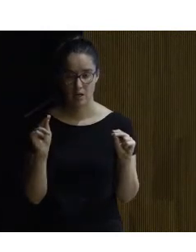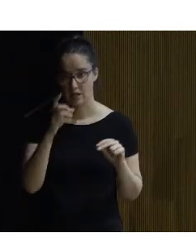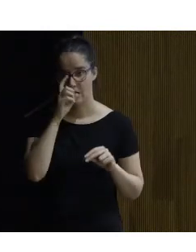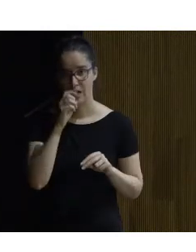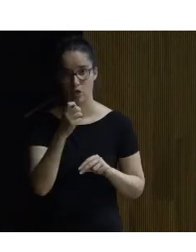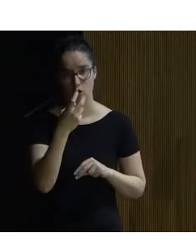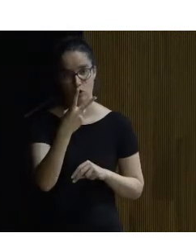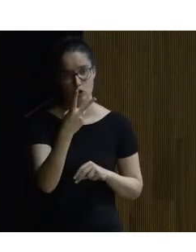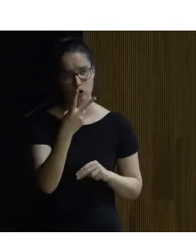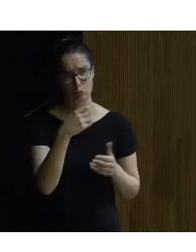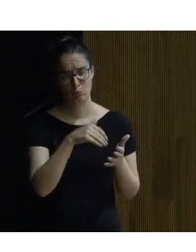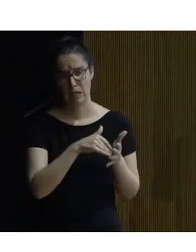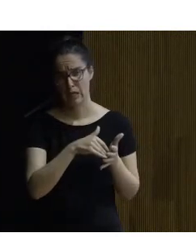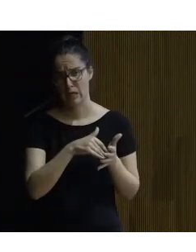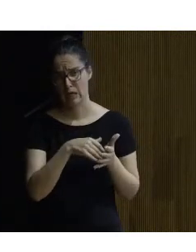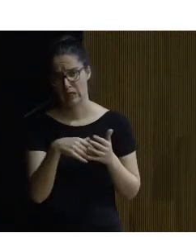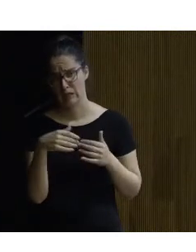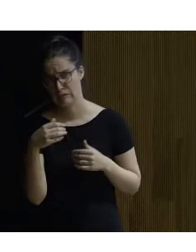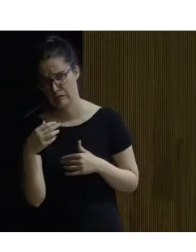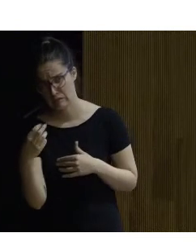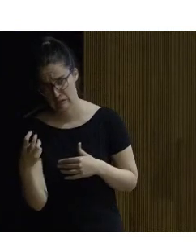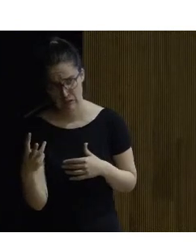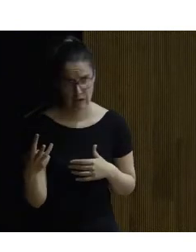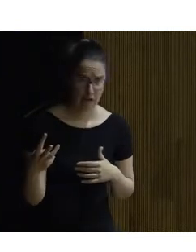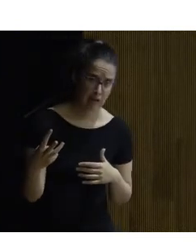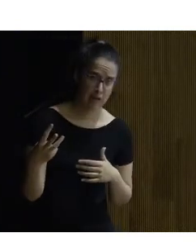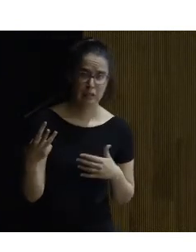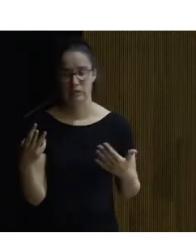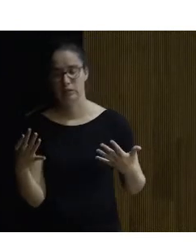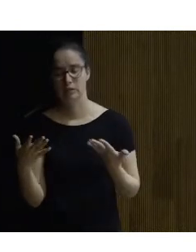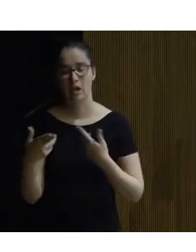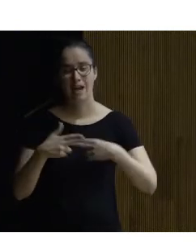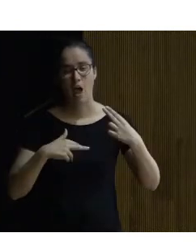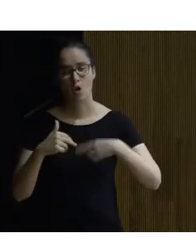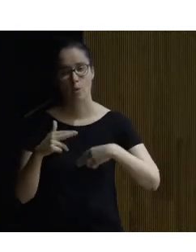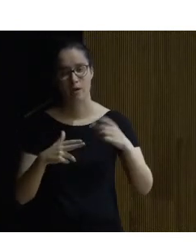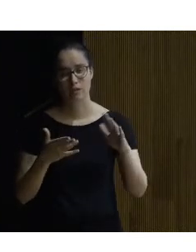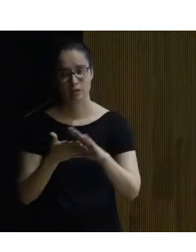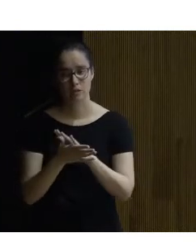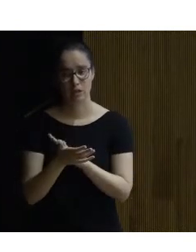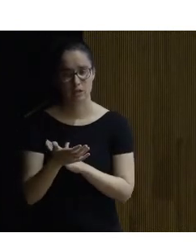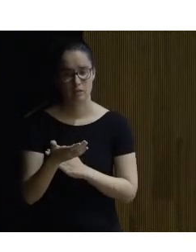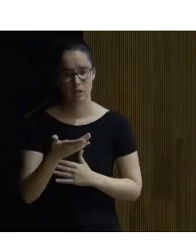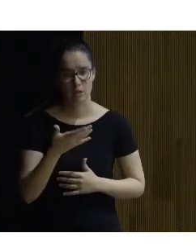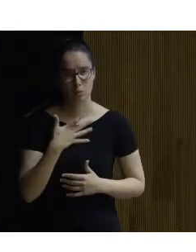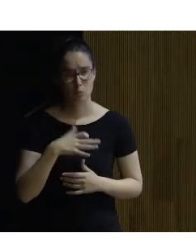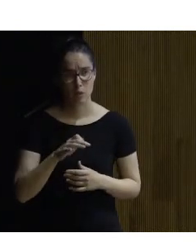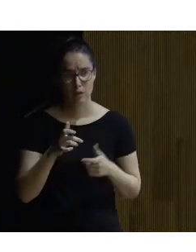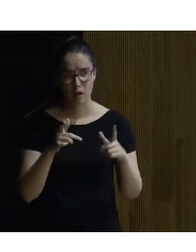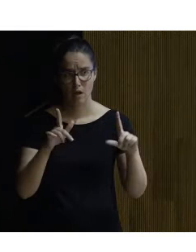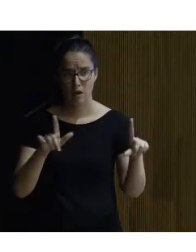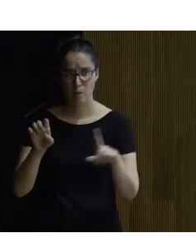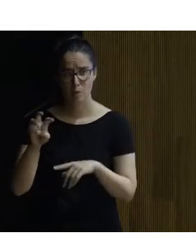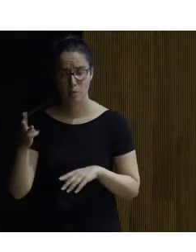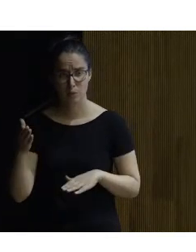2000 y algo 2003 la obra supuso se puede pasar aquí es